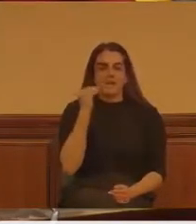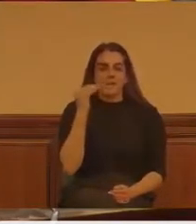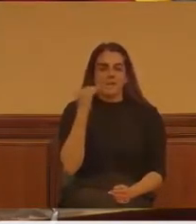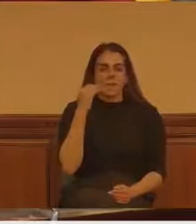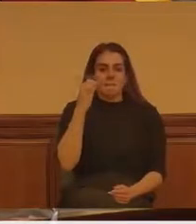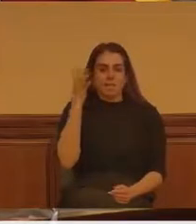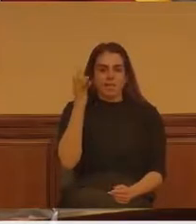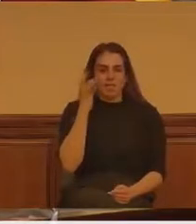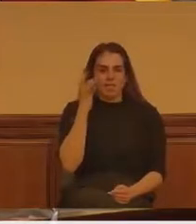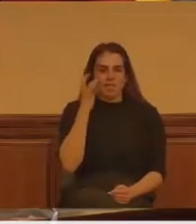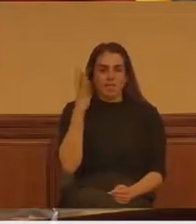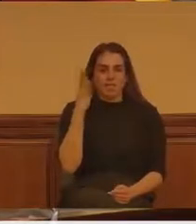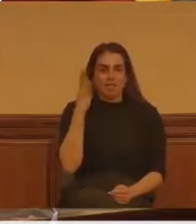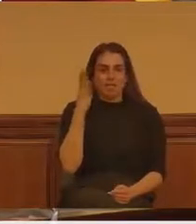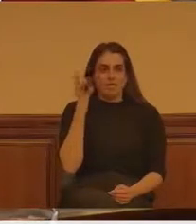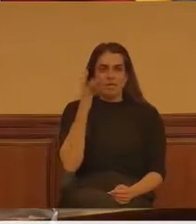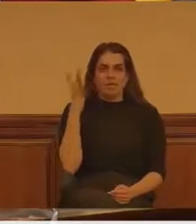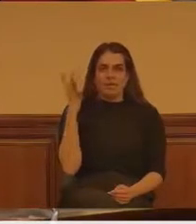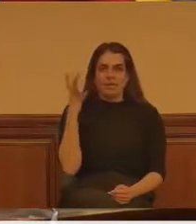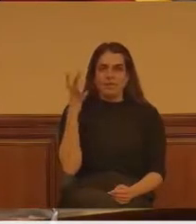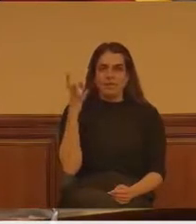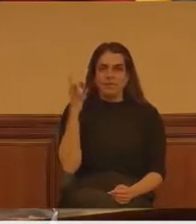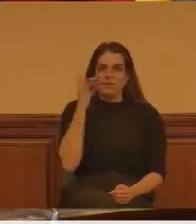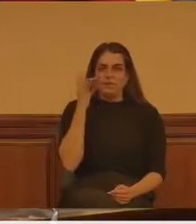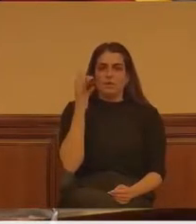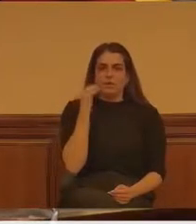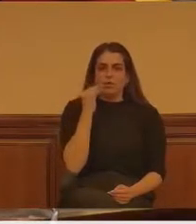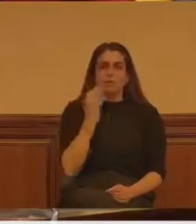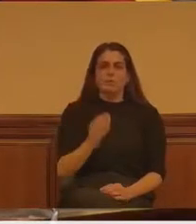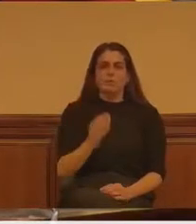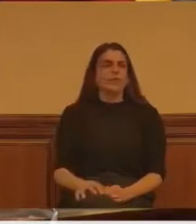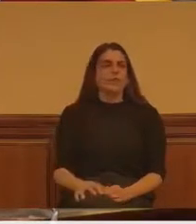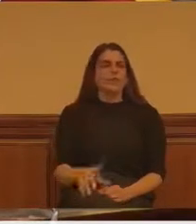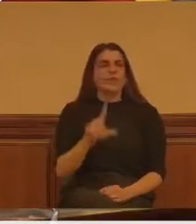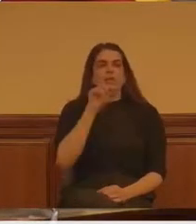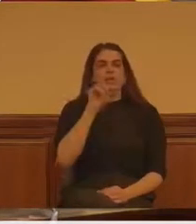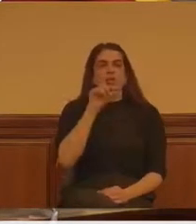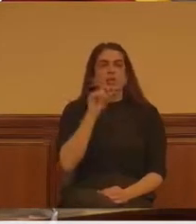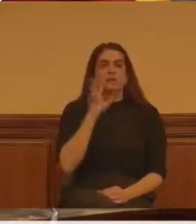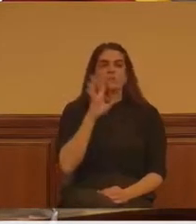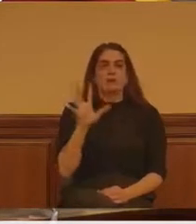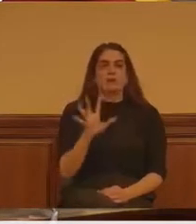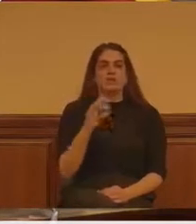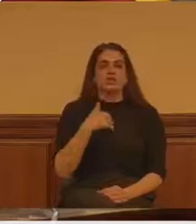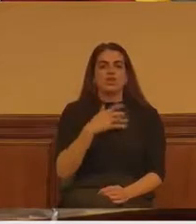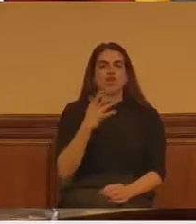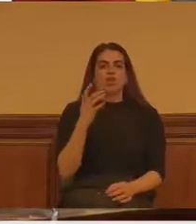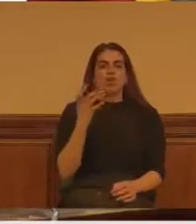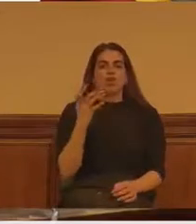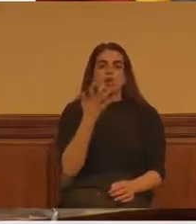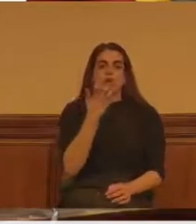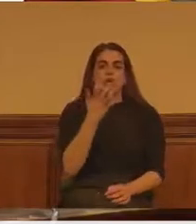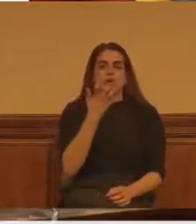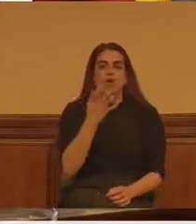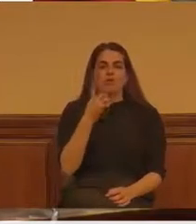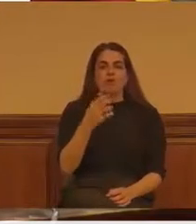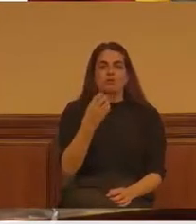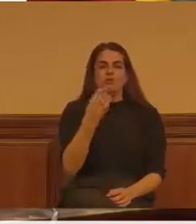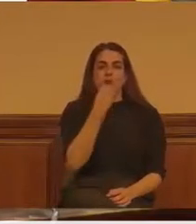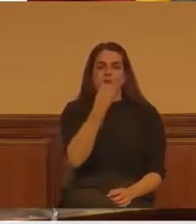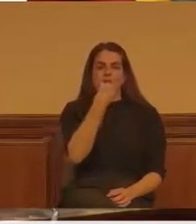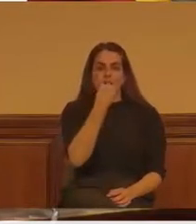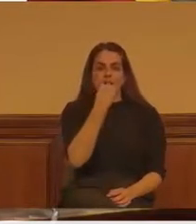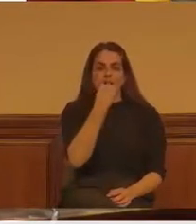pone un hilo con un siguiente tuit en el que dice «Por si crees que estoy de coña, mira lo que te comerás, zorra. Lavaros la boca antes de hablar de Franco